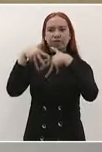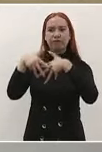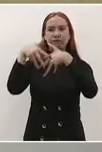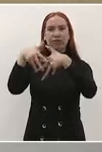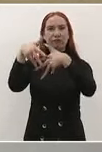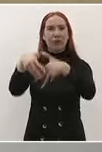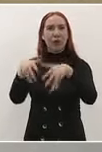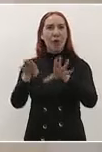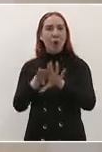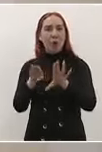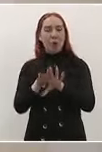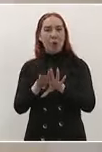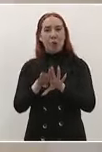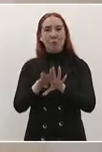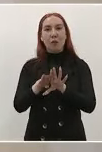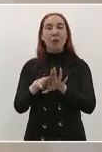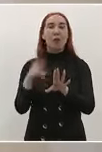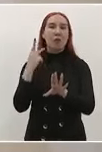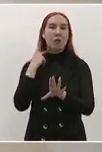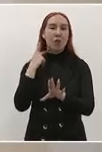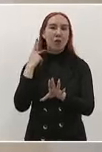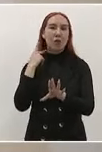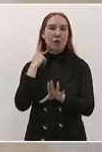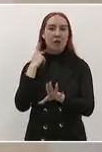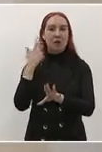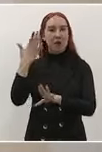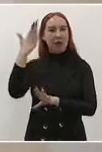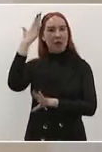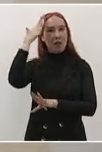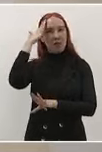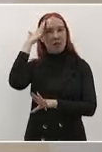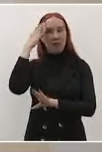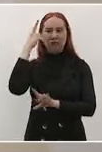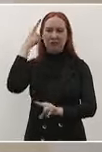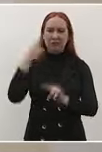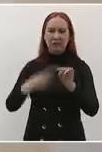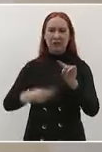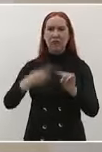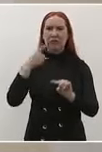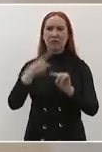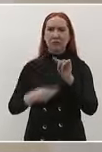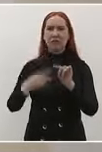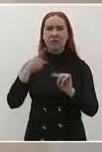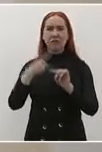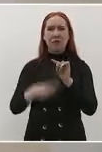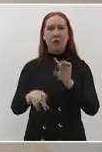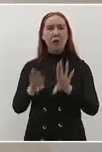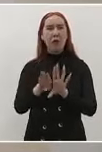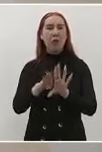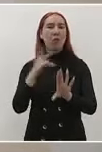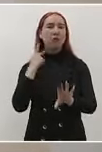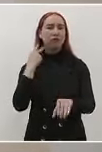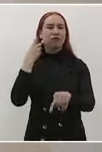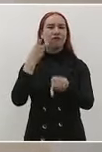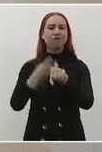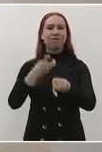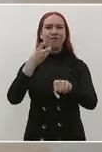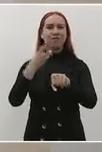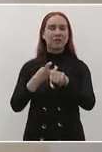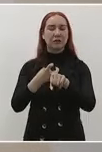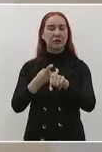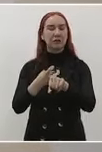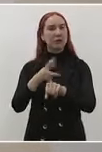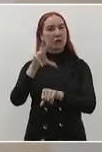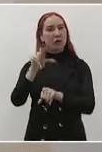dictadura porfirista y era hacendado y